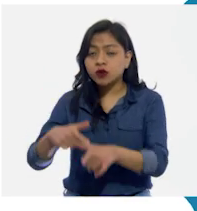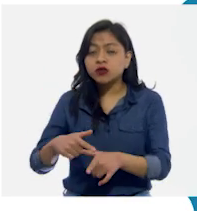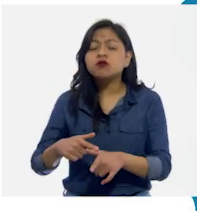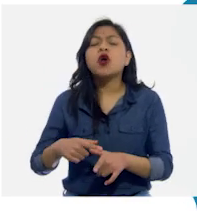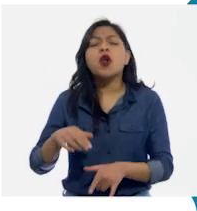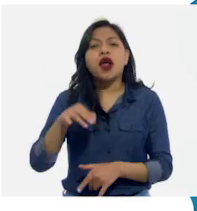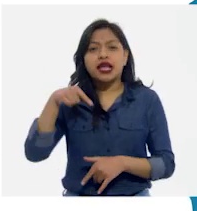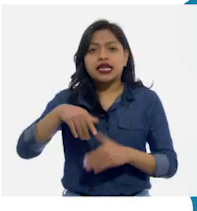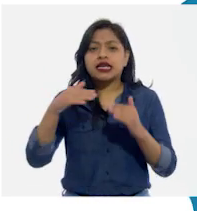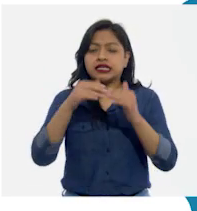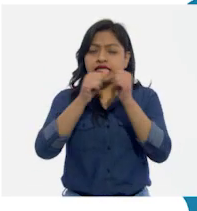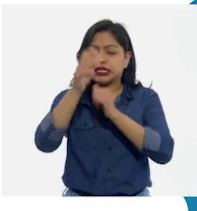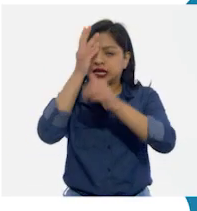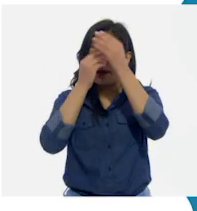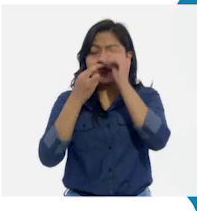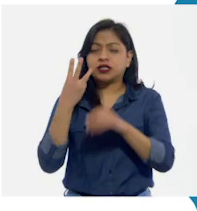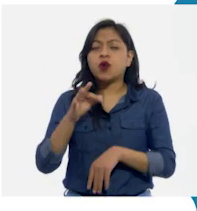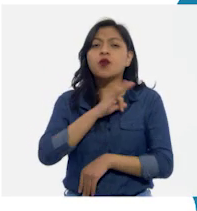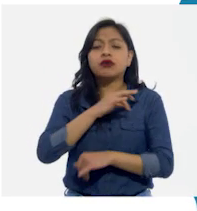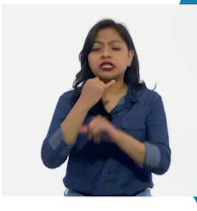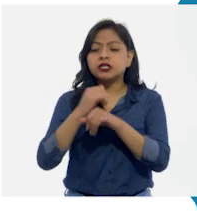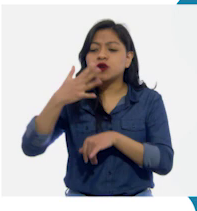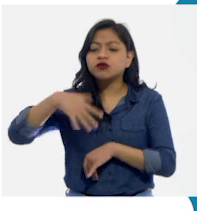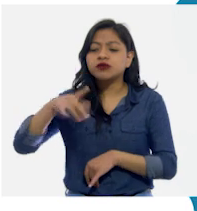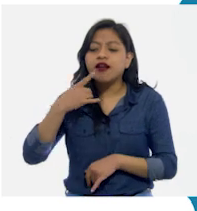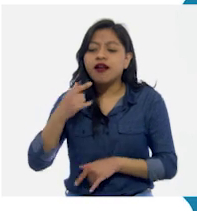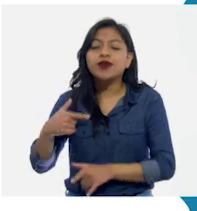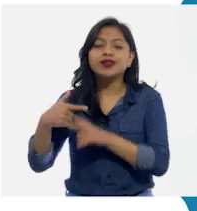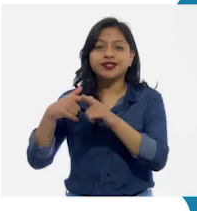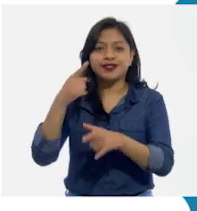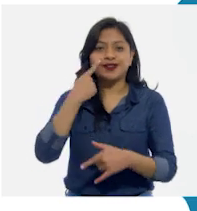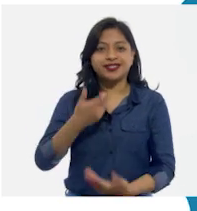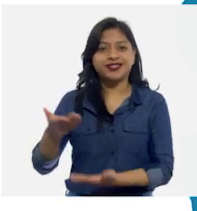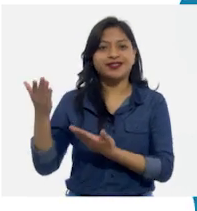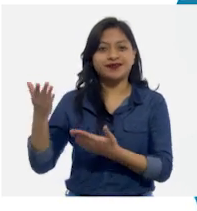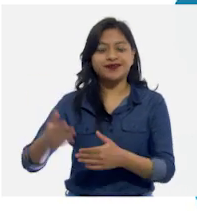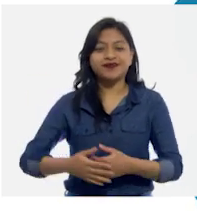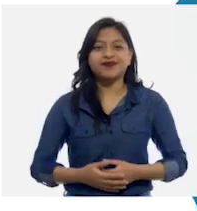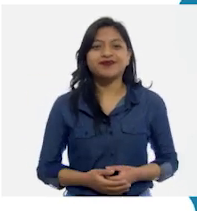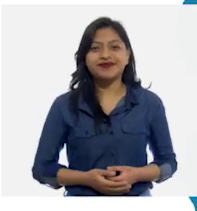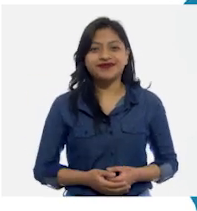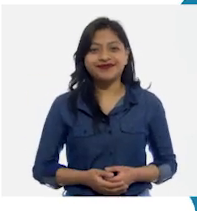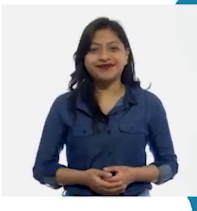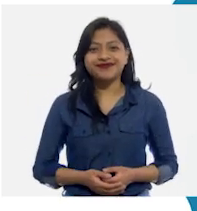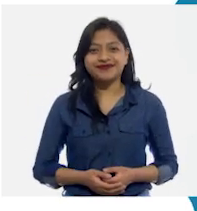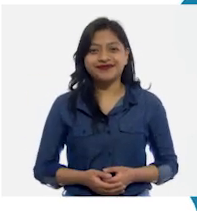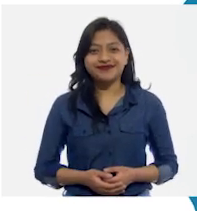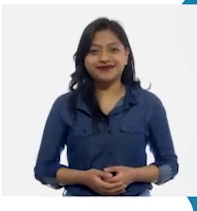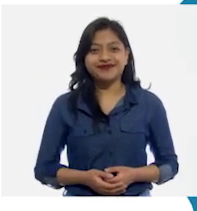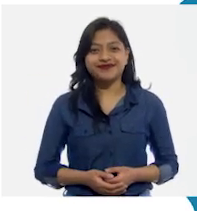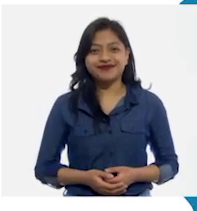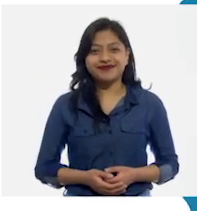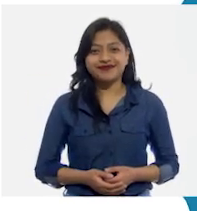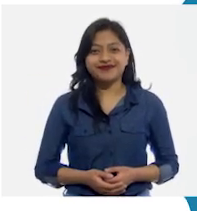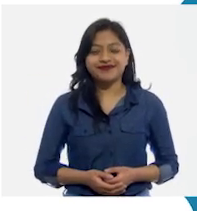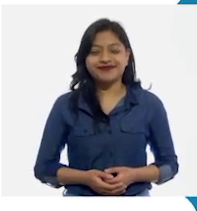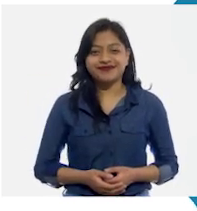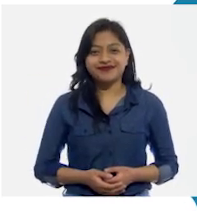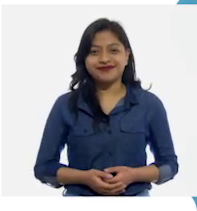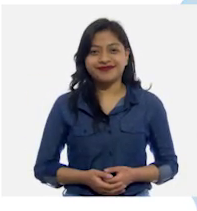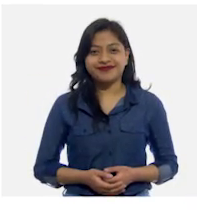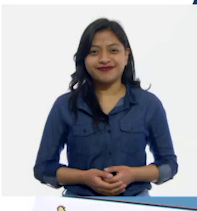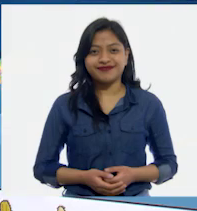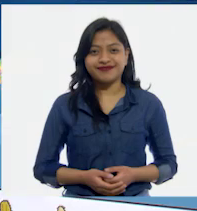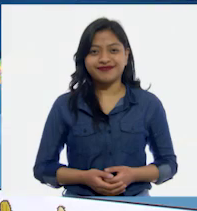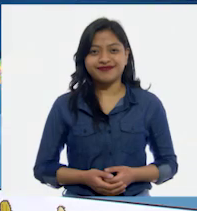Casa 3, los puedes encontrar en la siguiente liga. Aprende en Casa.sep.gov.mx.